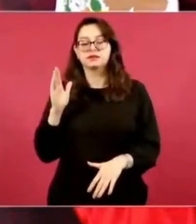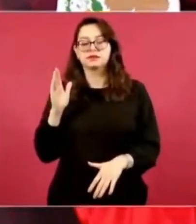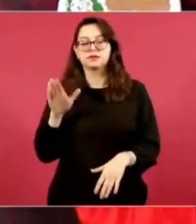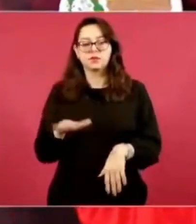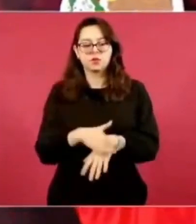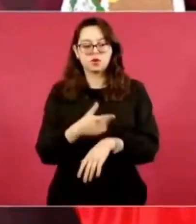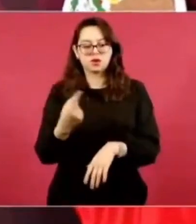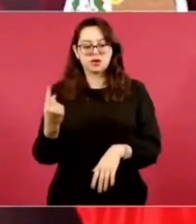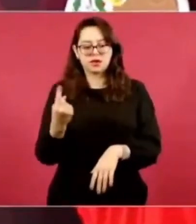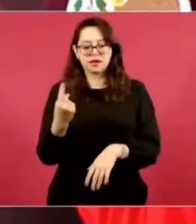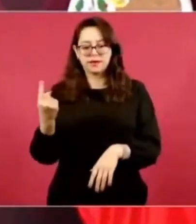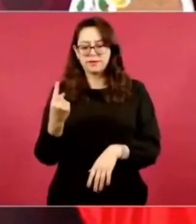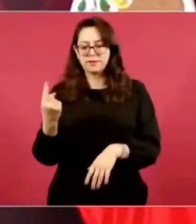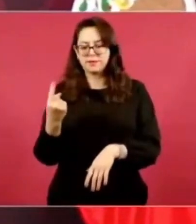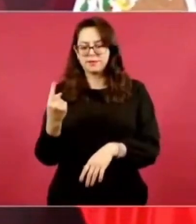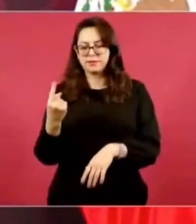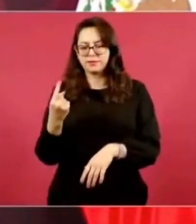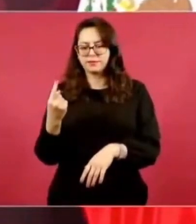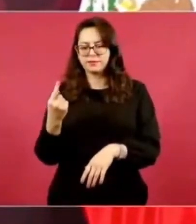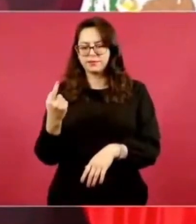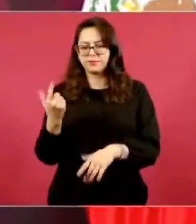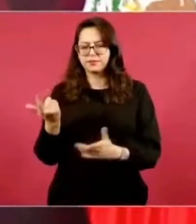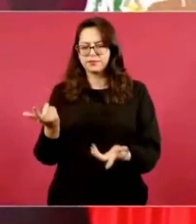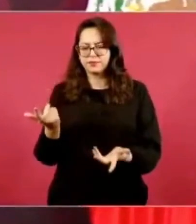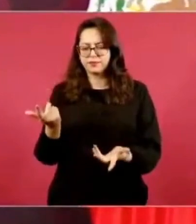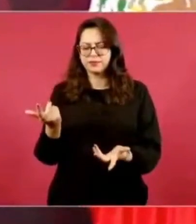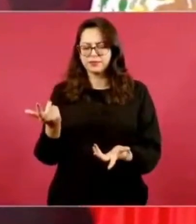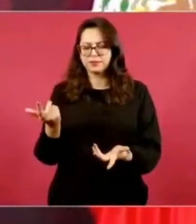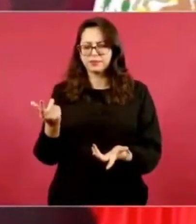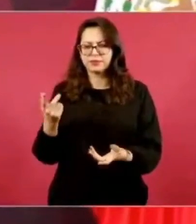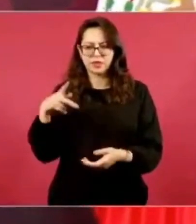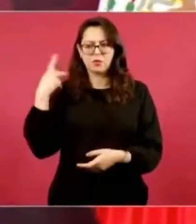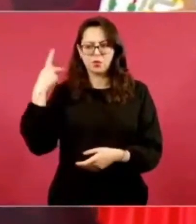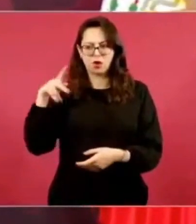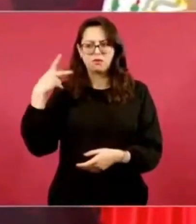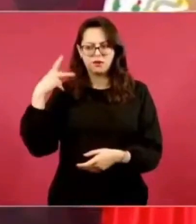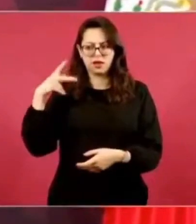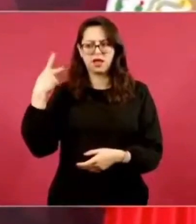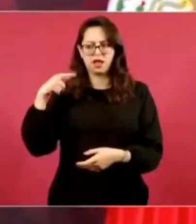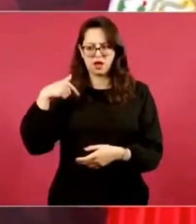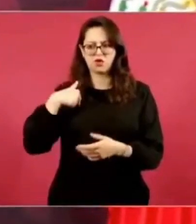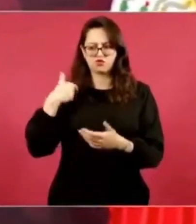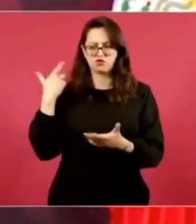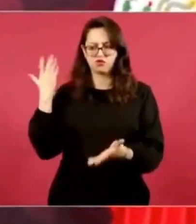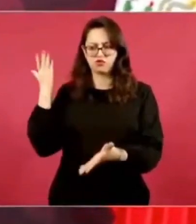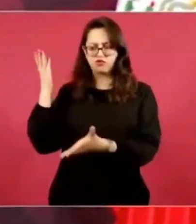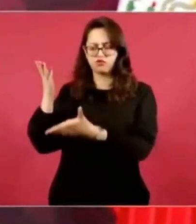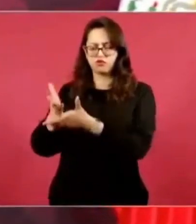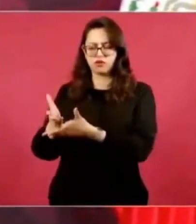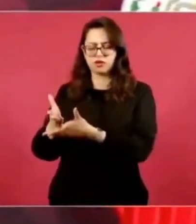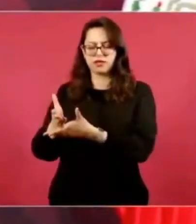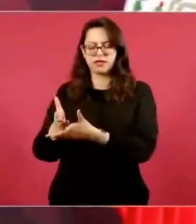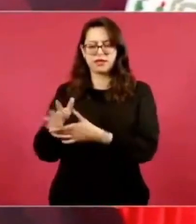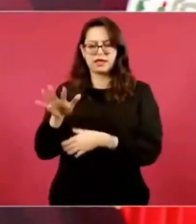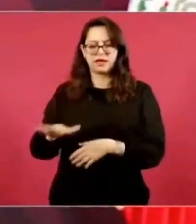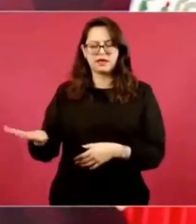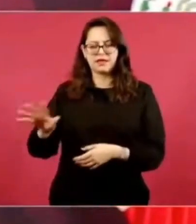Puebla, estuve un acto en Tepiaca